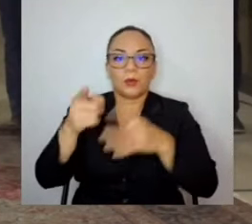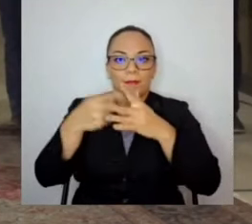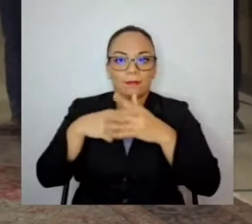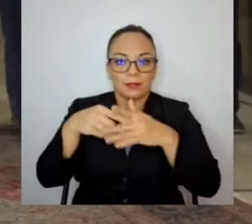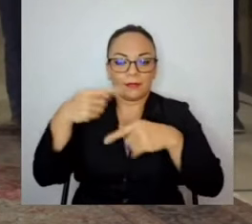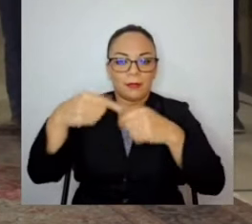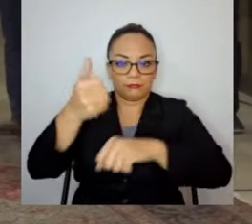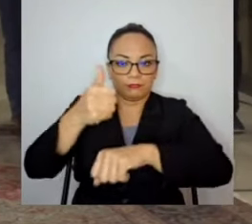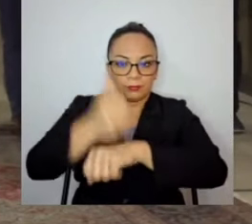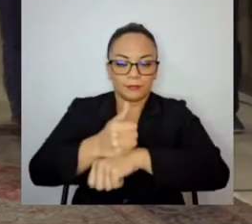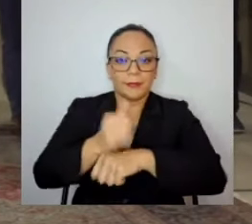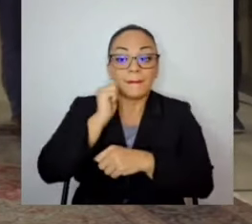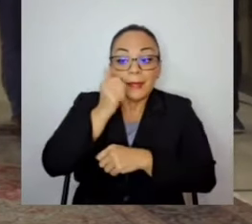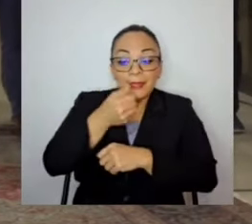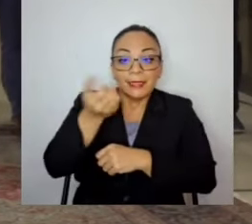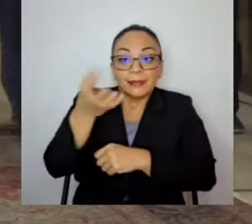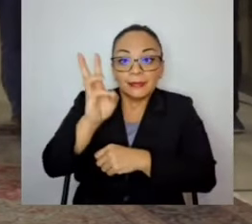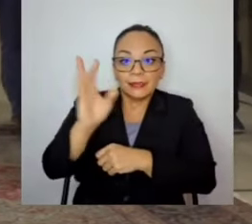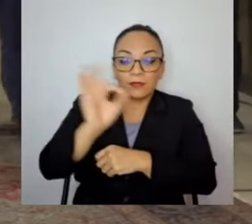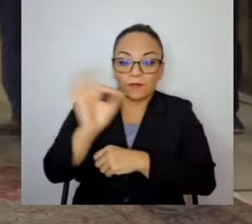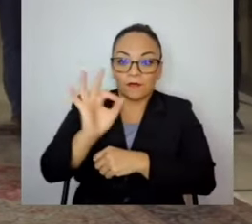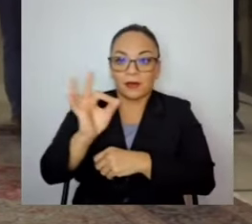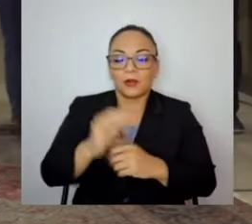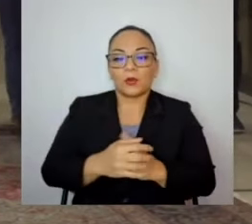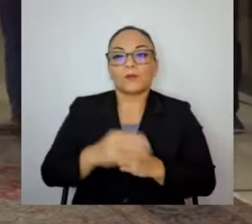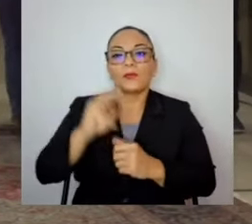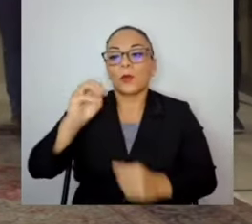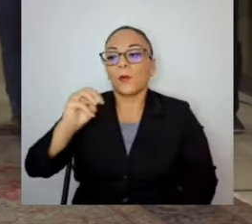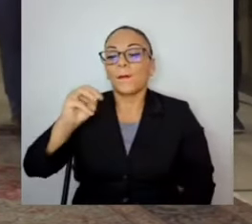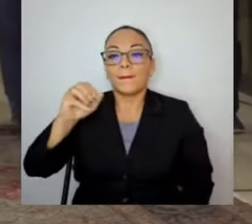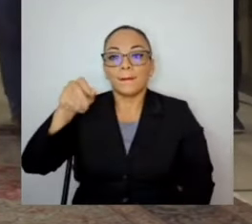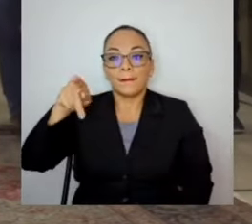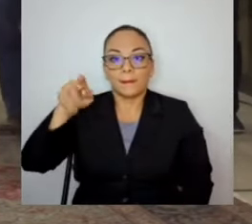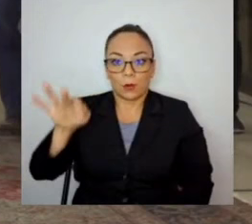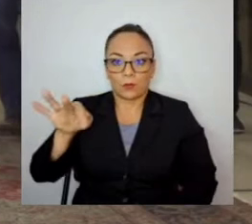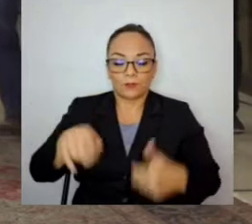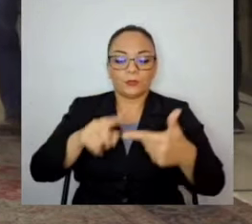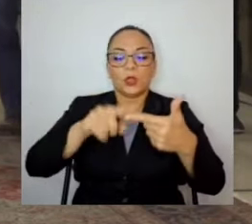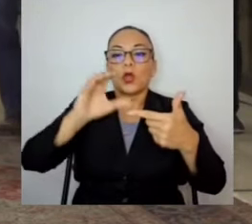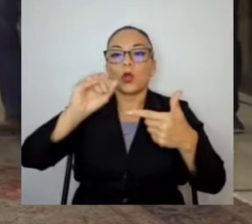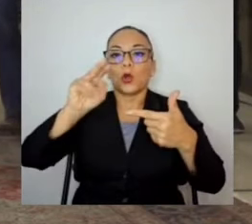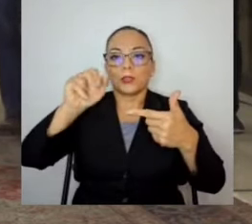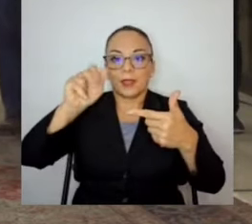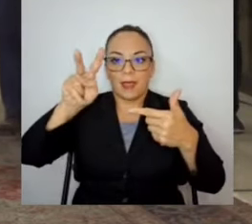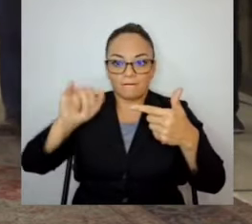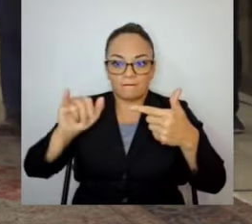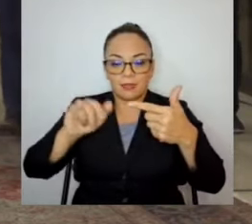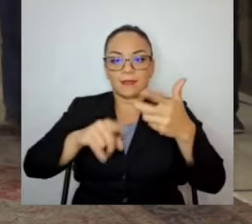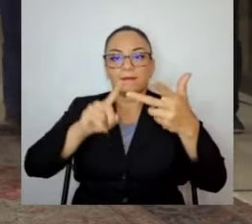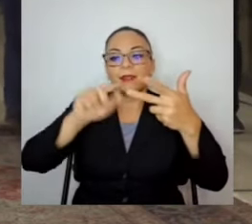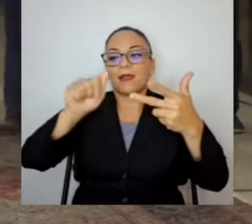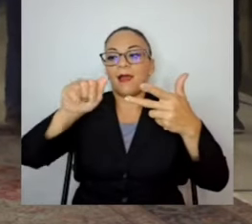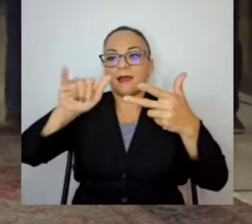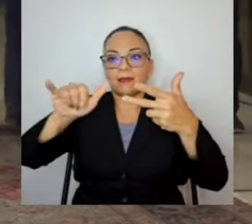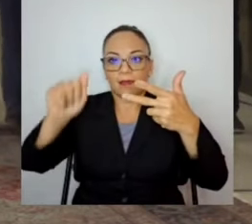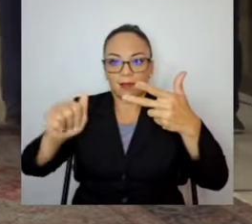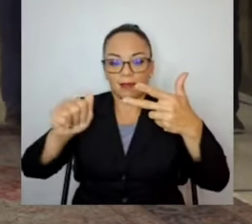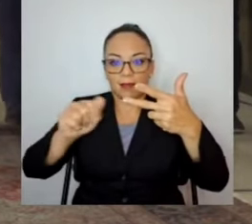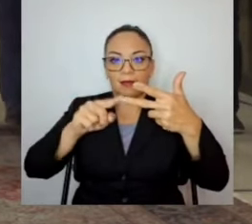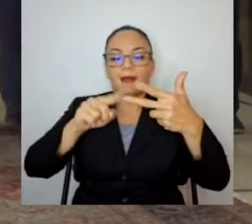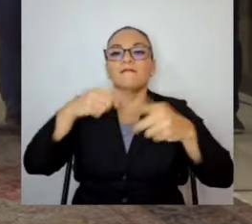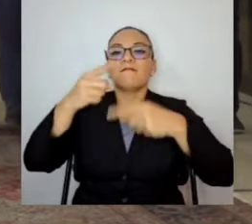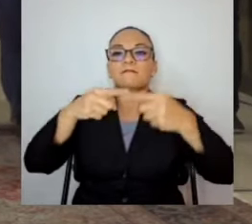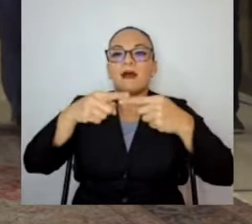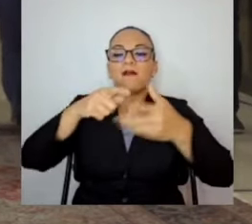16 de febrero, el MOP, el CONAVI y el AIA van a firmar